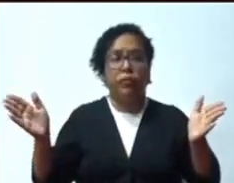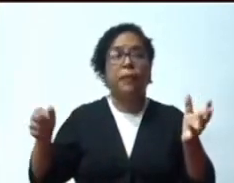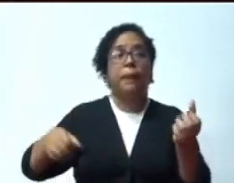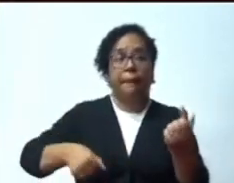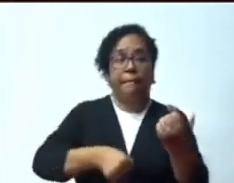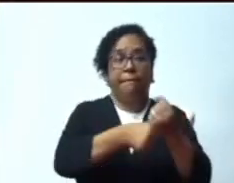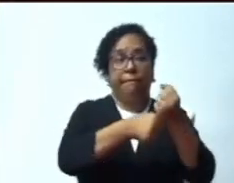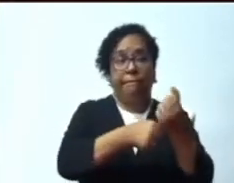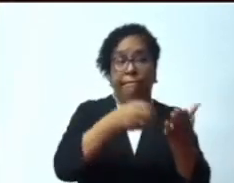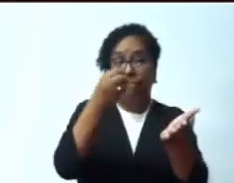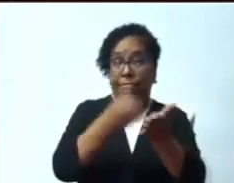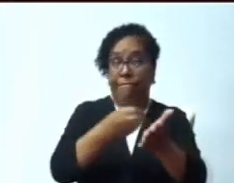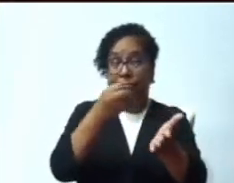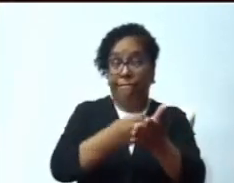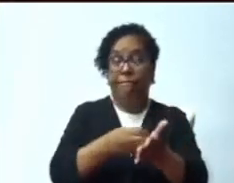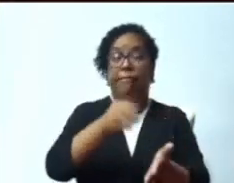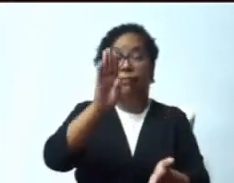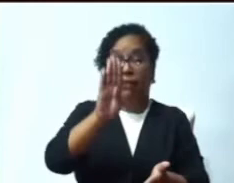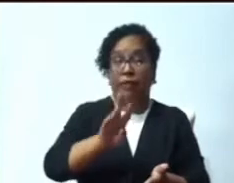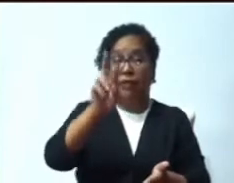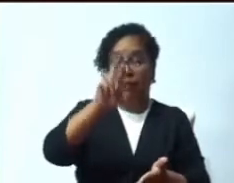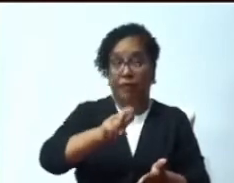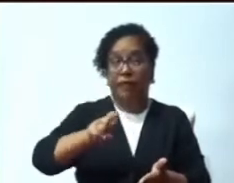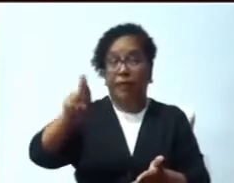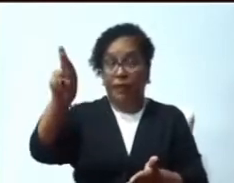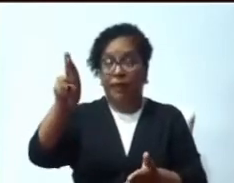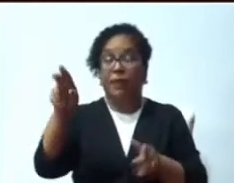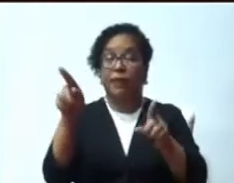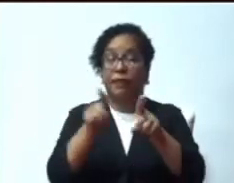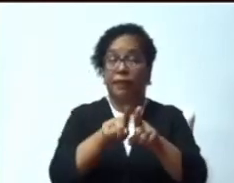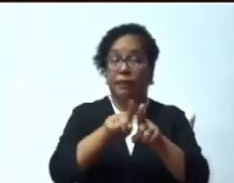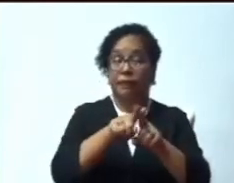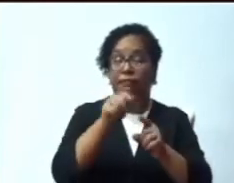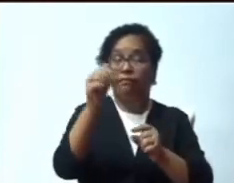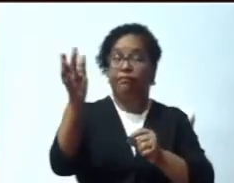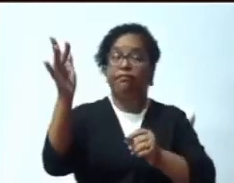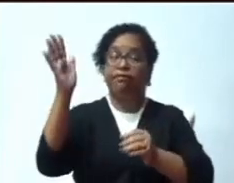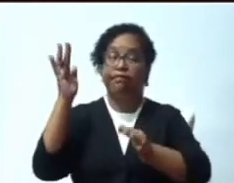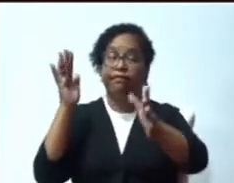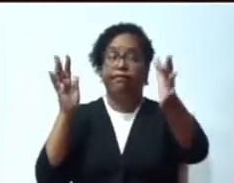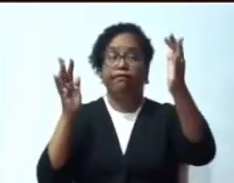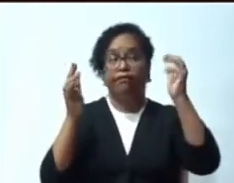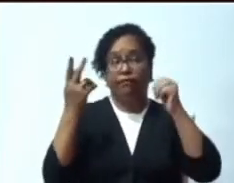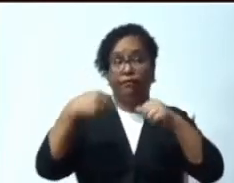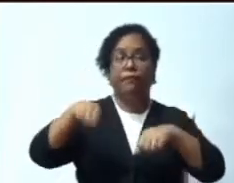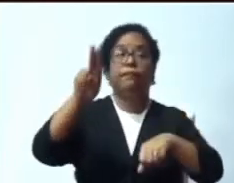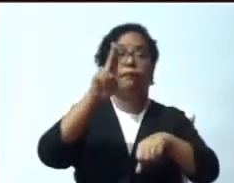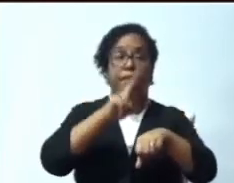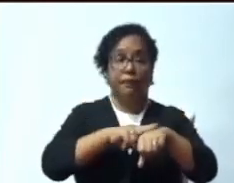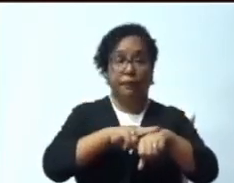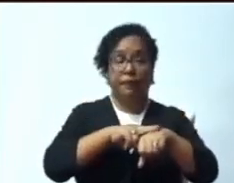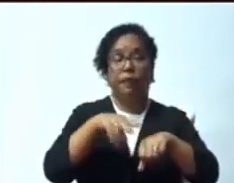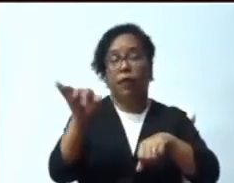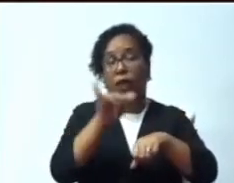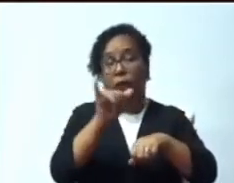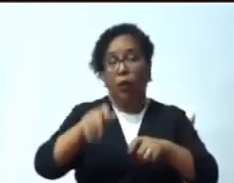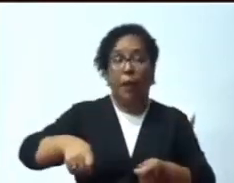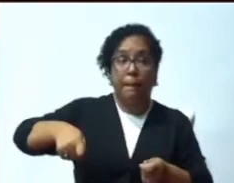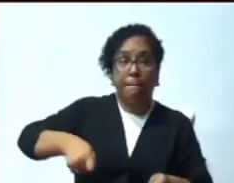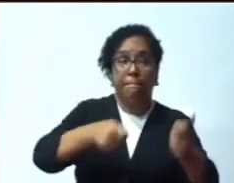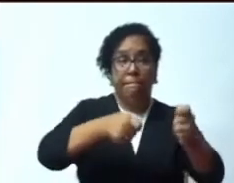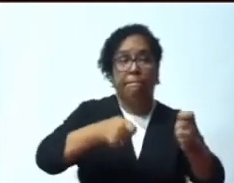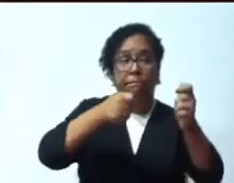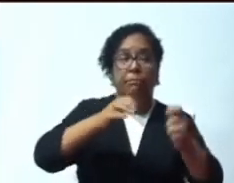de Medio Ambiente y Recursos Naturales y de los ayuntamientos correspondientes.